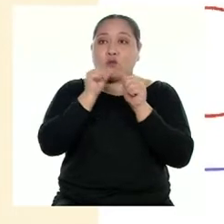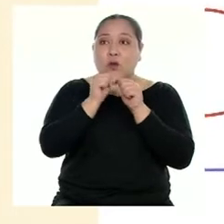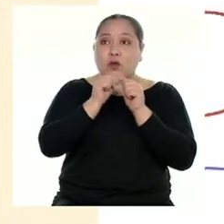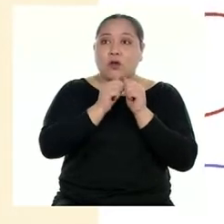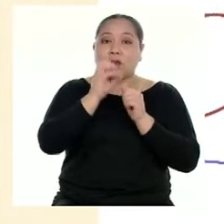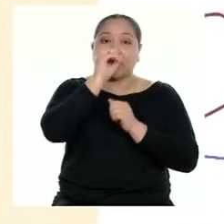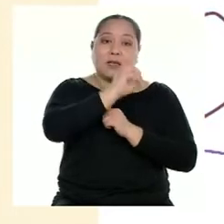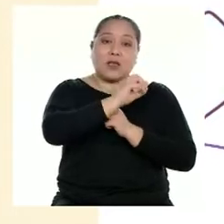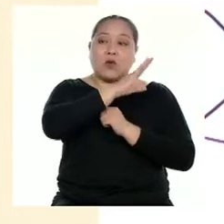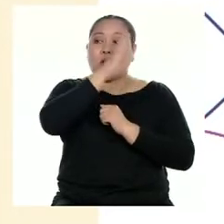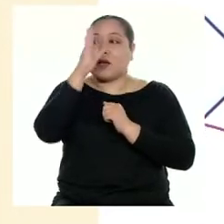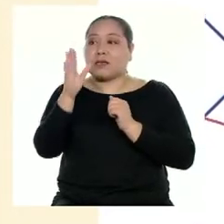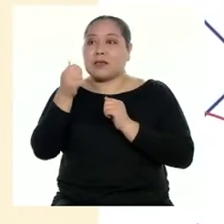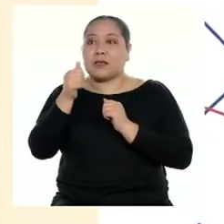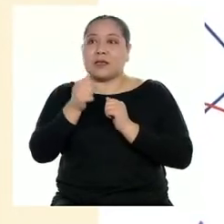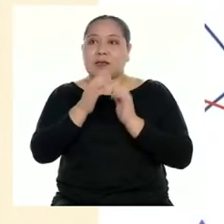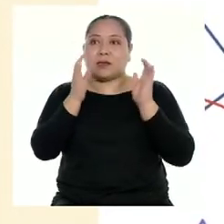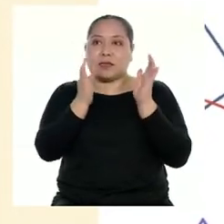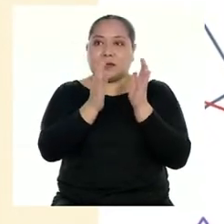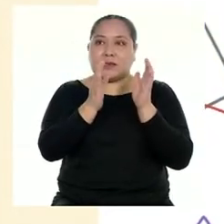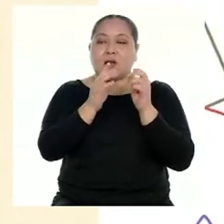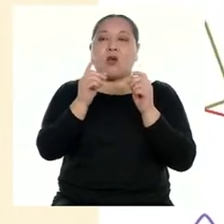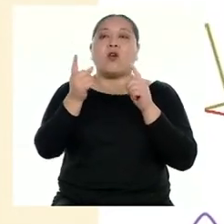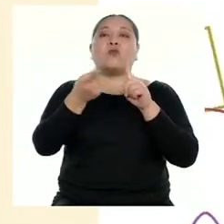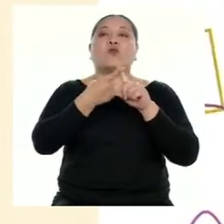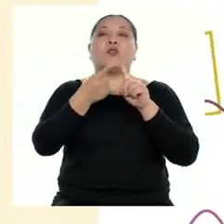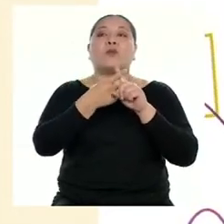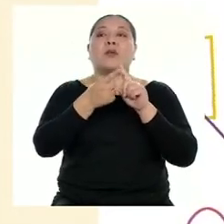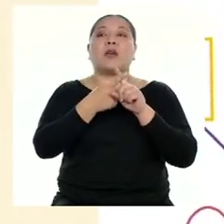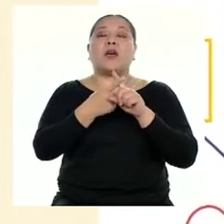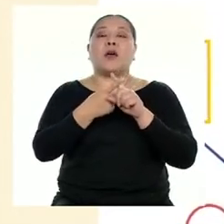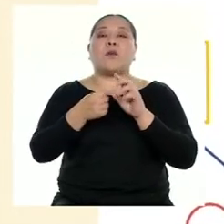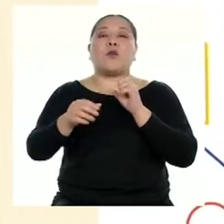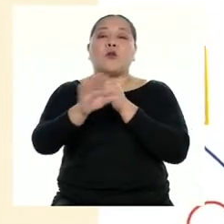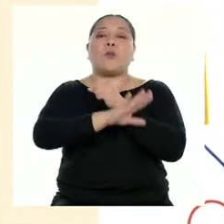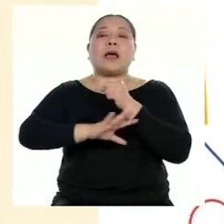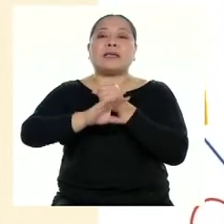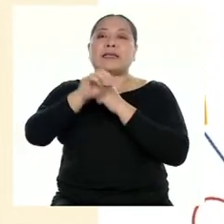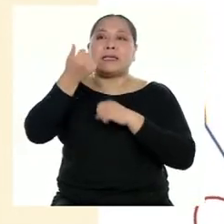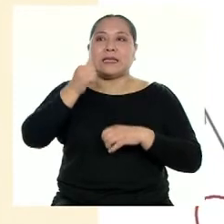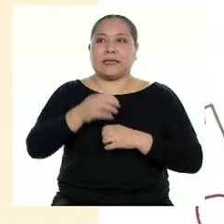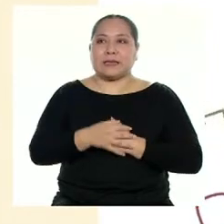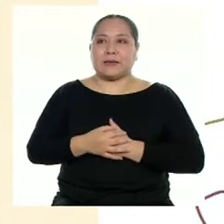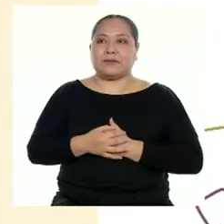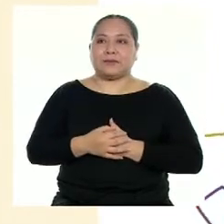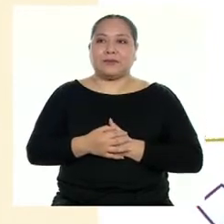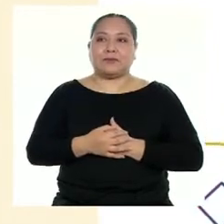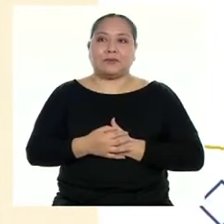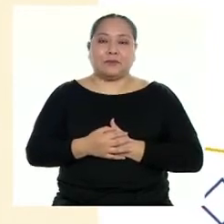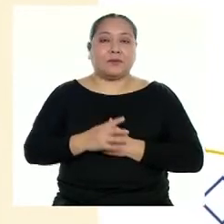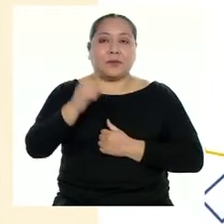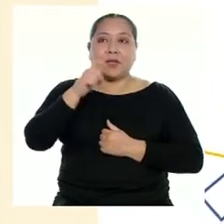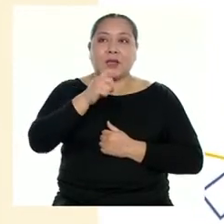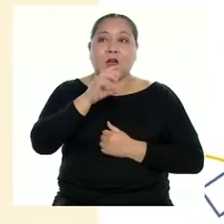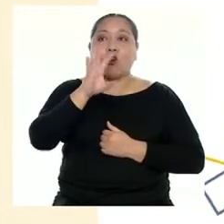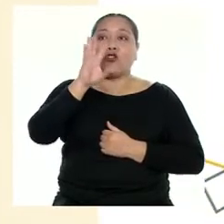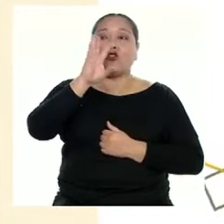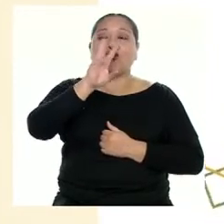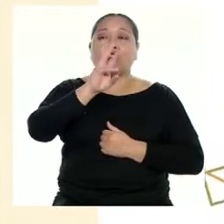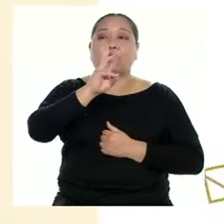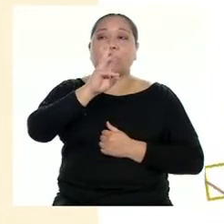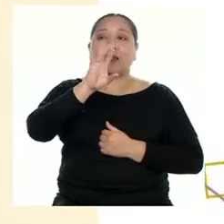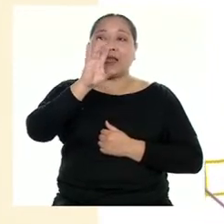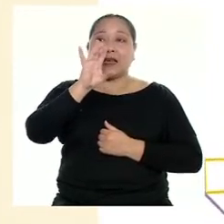0 y 10, el cual se multiplicará por una potencia de base 10. Entonces, el número 86